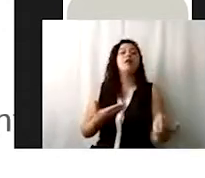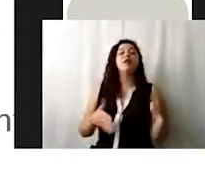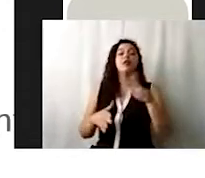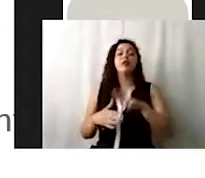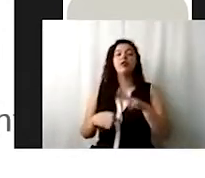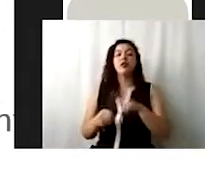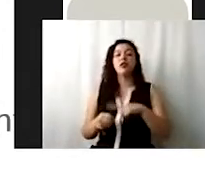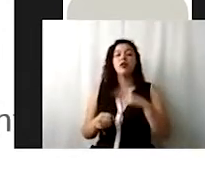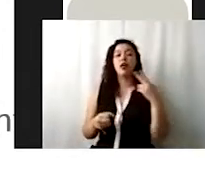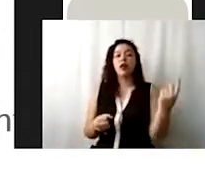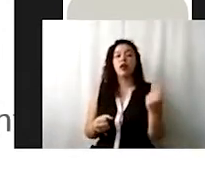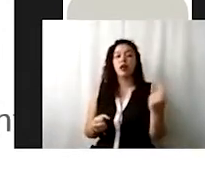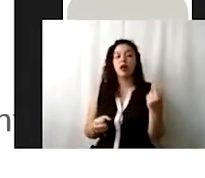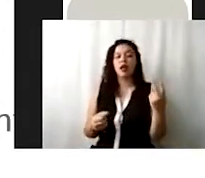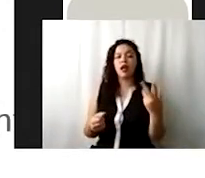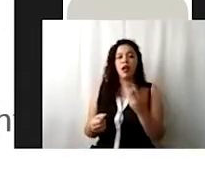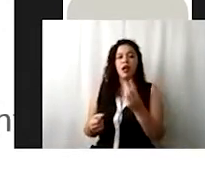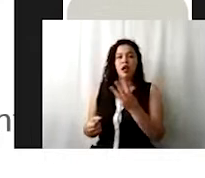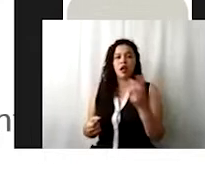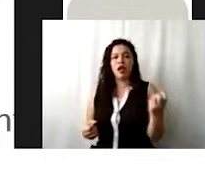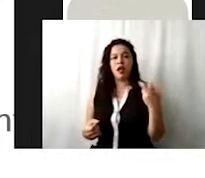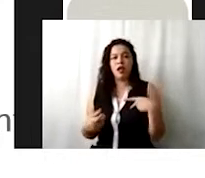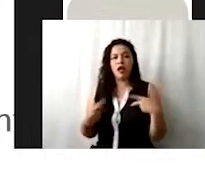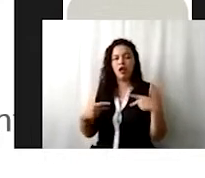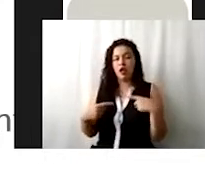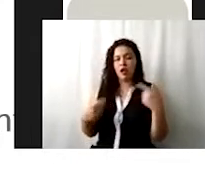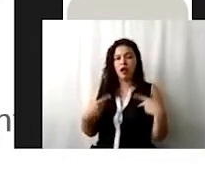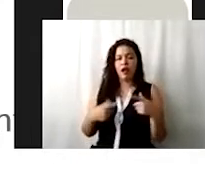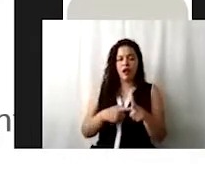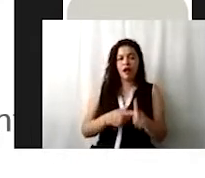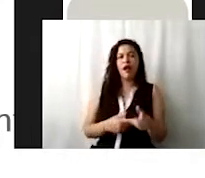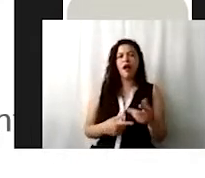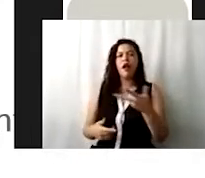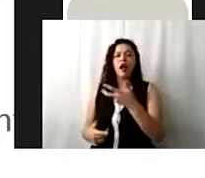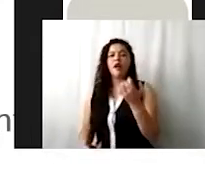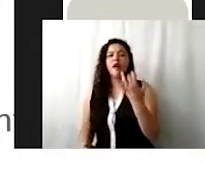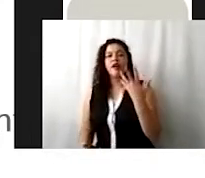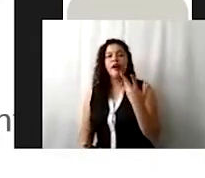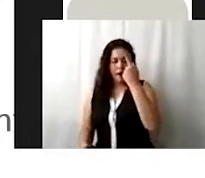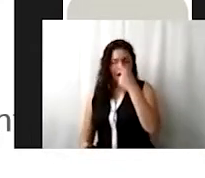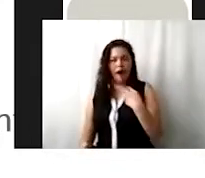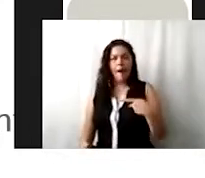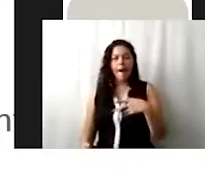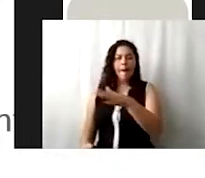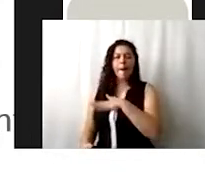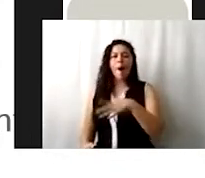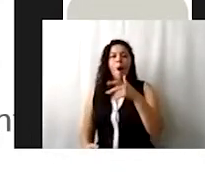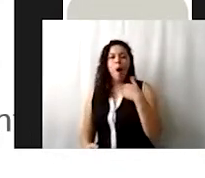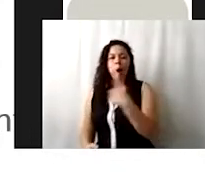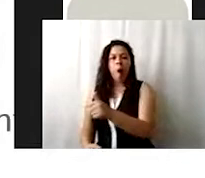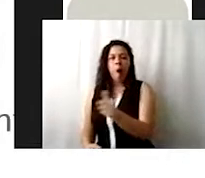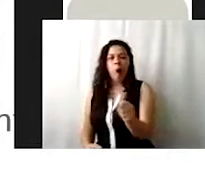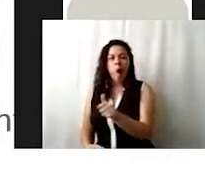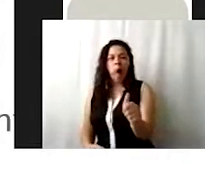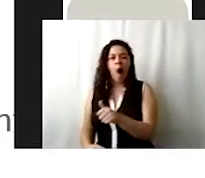meta de 300 personas como población fija y 850 como población flotante. Ese es un proyecto